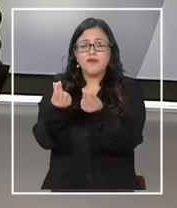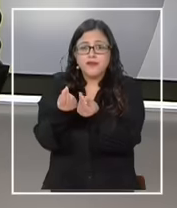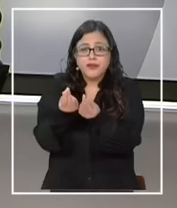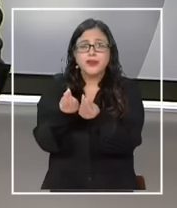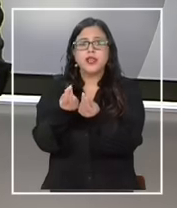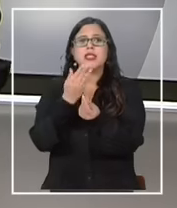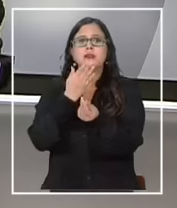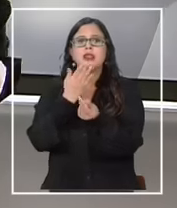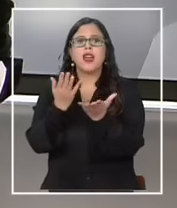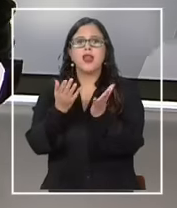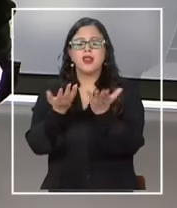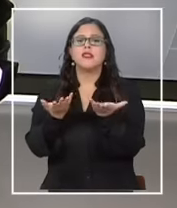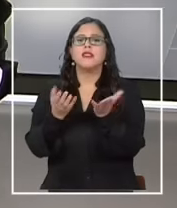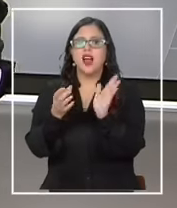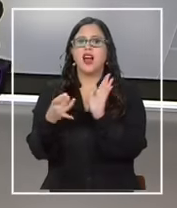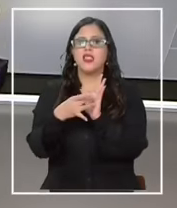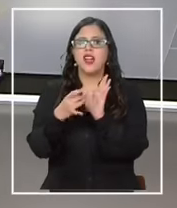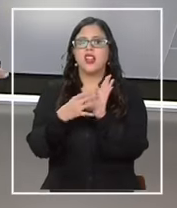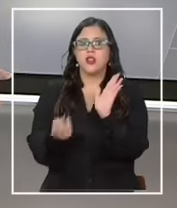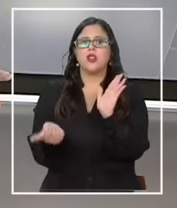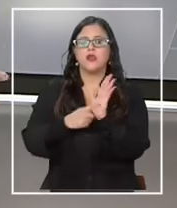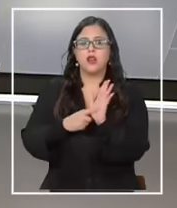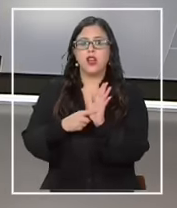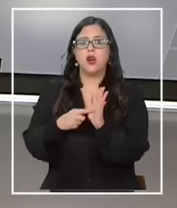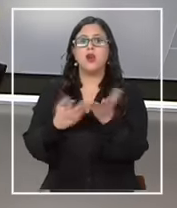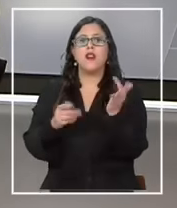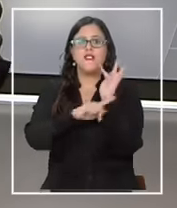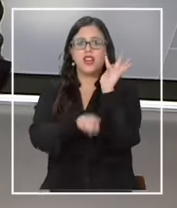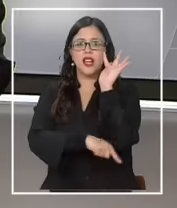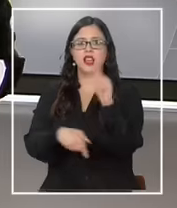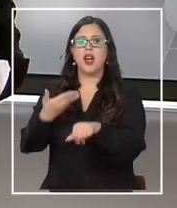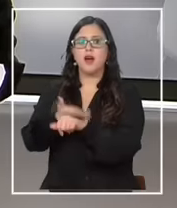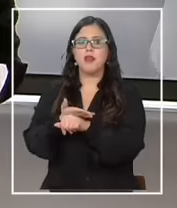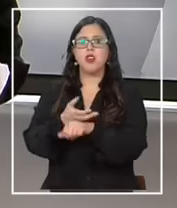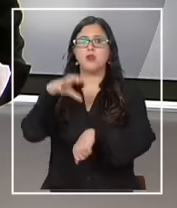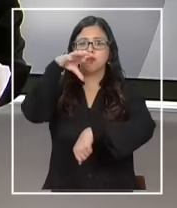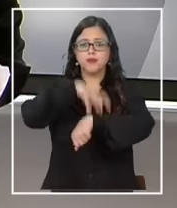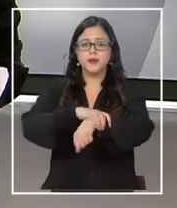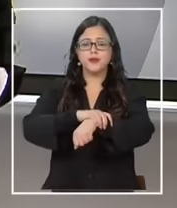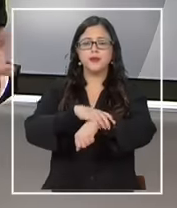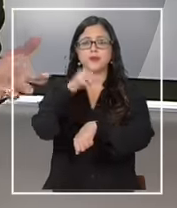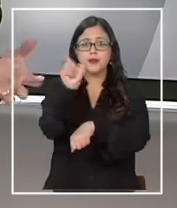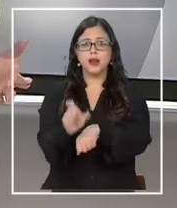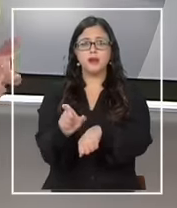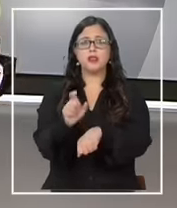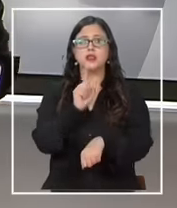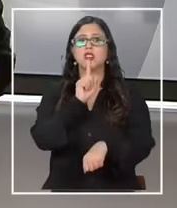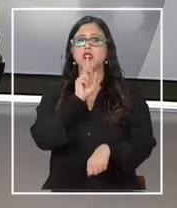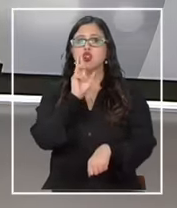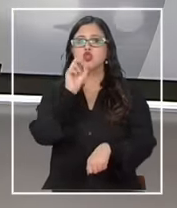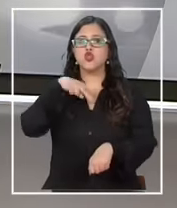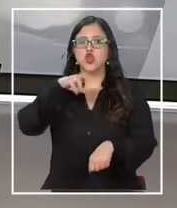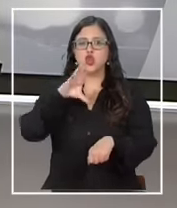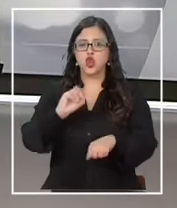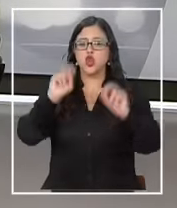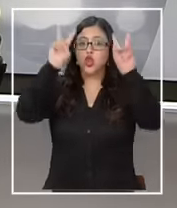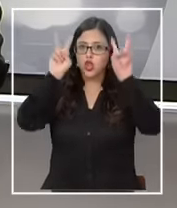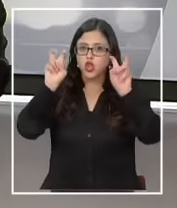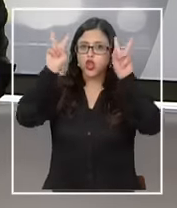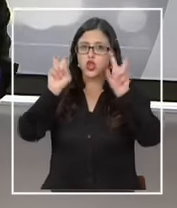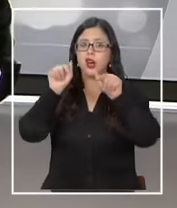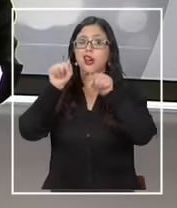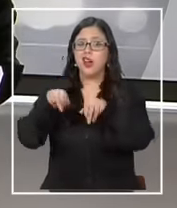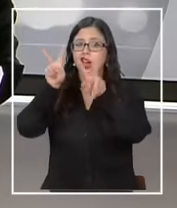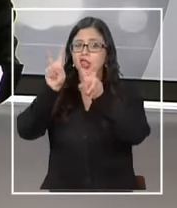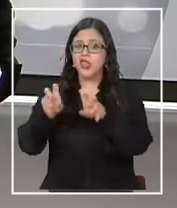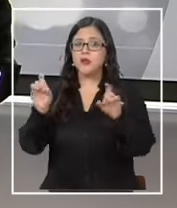tributarios. El Ministerio Público pidió prisión preventiva para el llamado tronco, una medida cautelar que podría